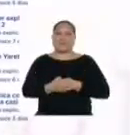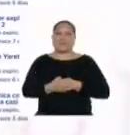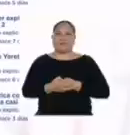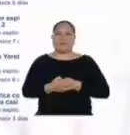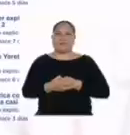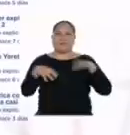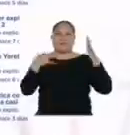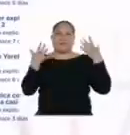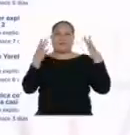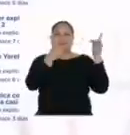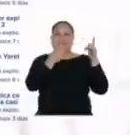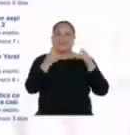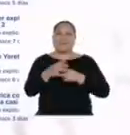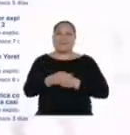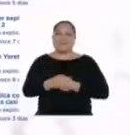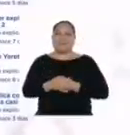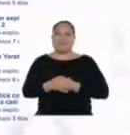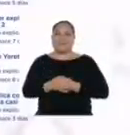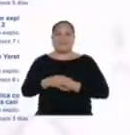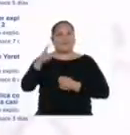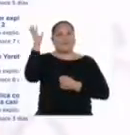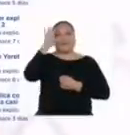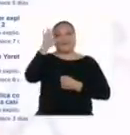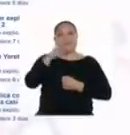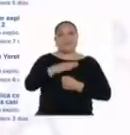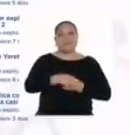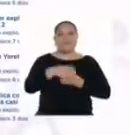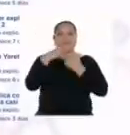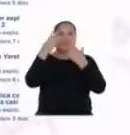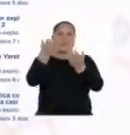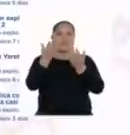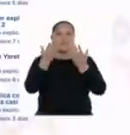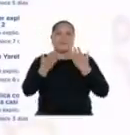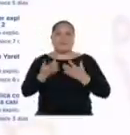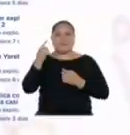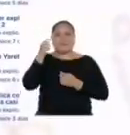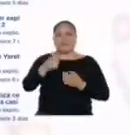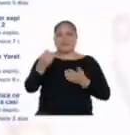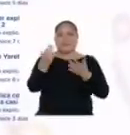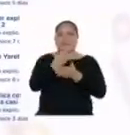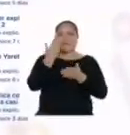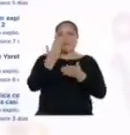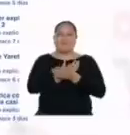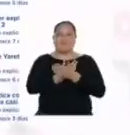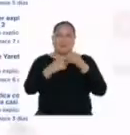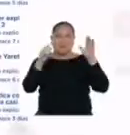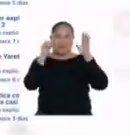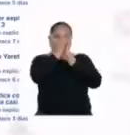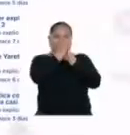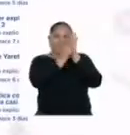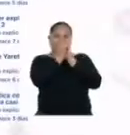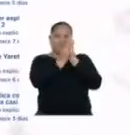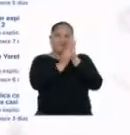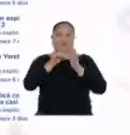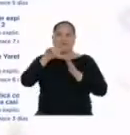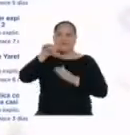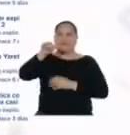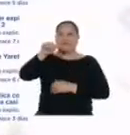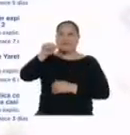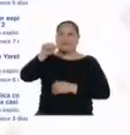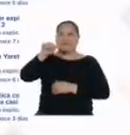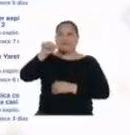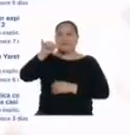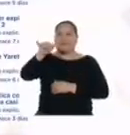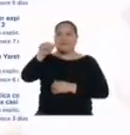Ahora sí. ¡Hola! Bienvenidas y bienvenidos a mi nuevo canal de YouTube. YareTuber lo